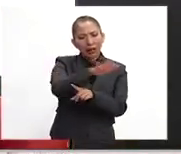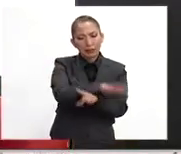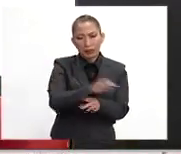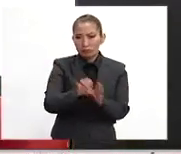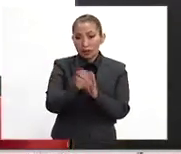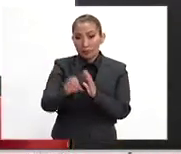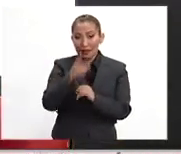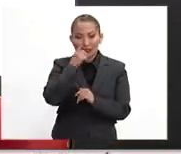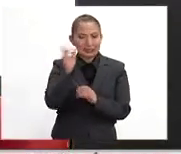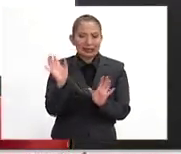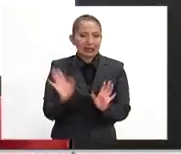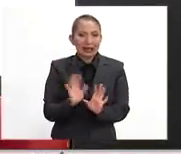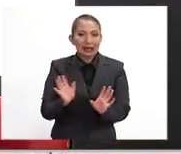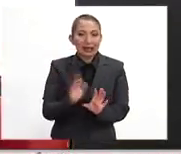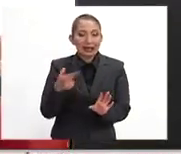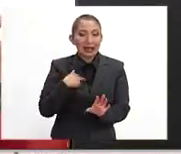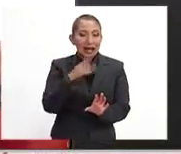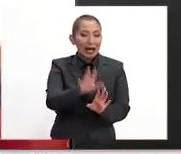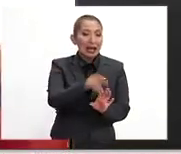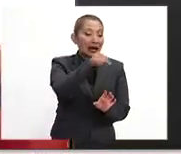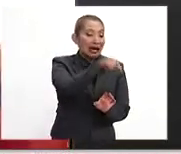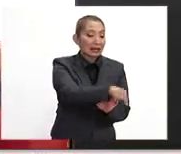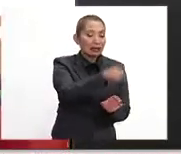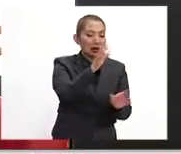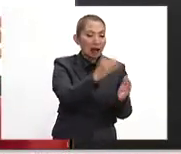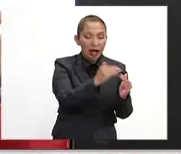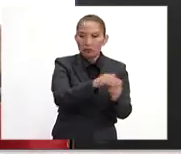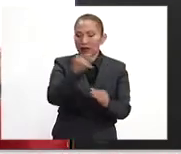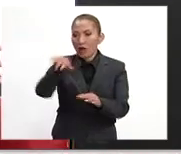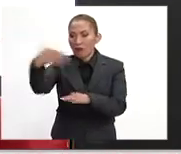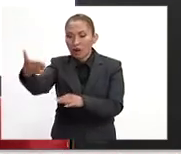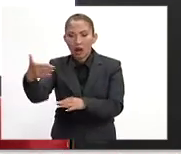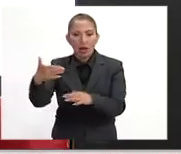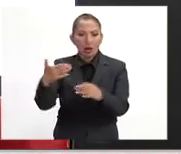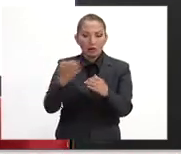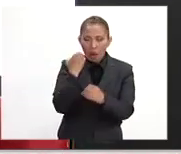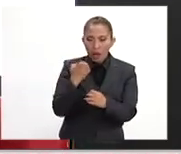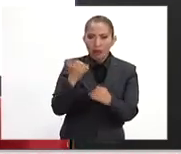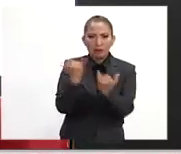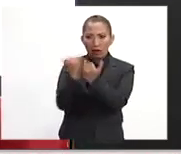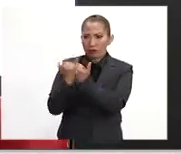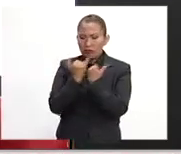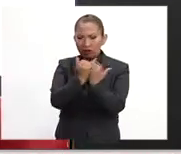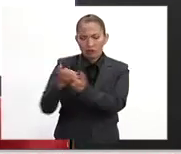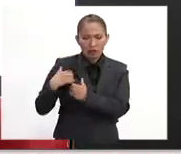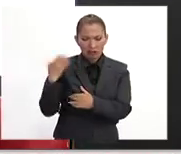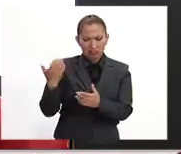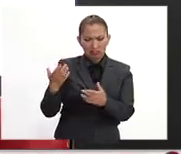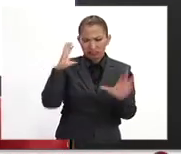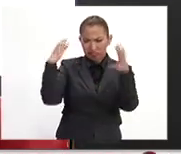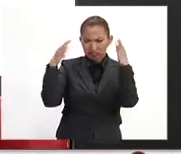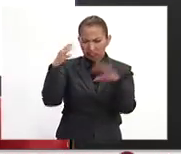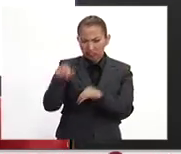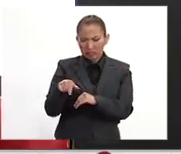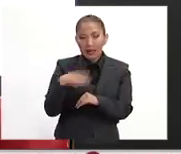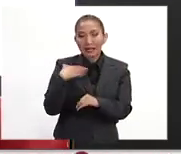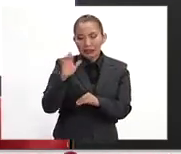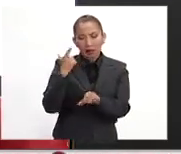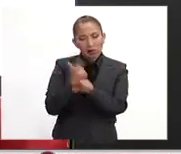como decimos vulgarmente, bueno, pues el que es perito donde quieres verla, se distingue. Entonces, esto es muy importante de reconocer porque